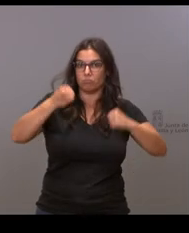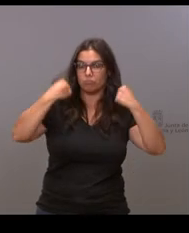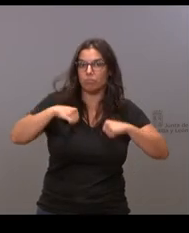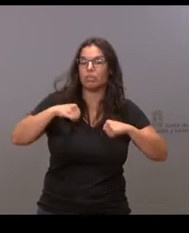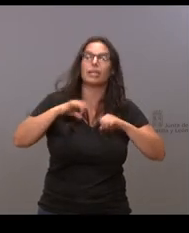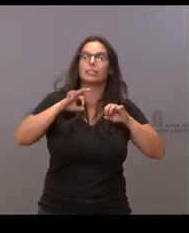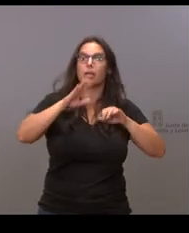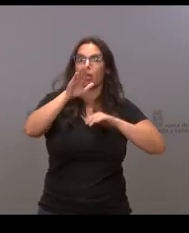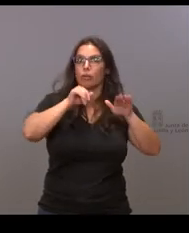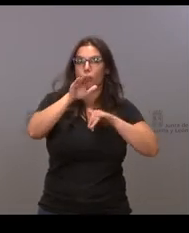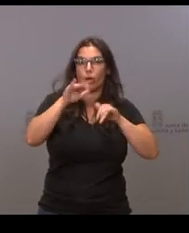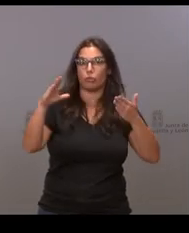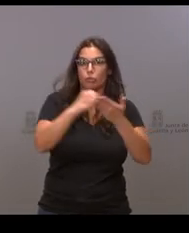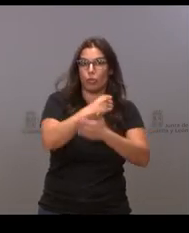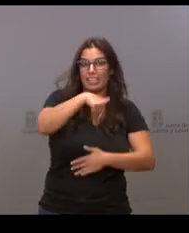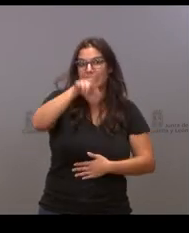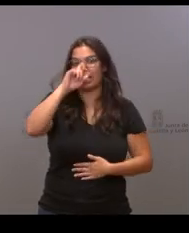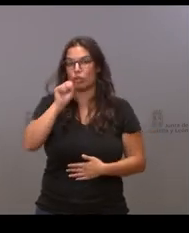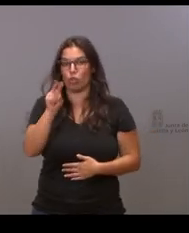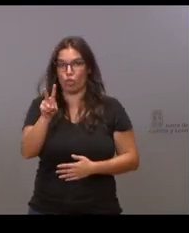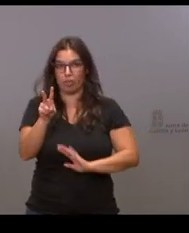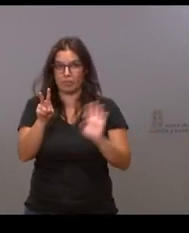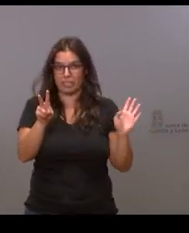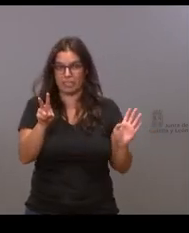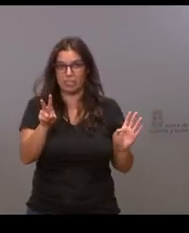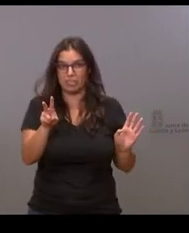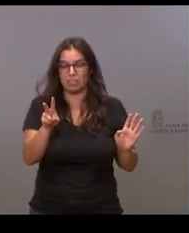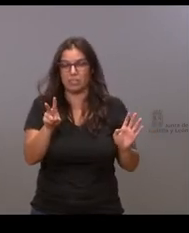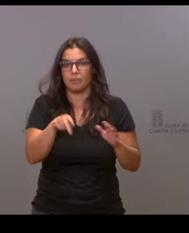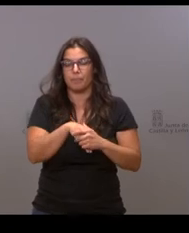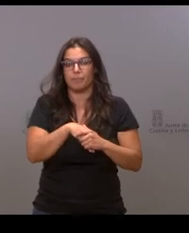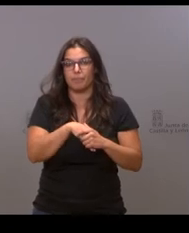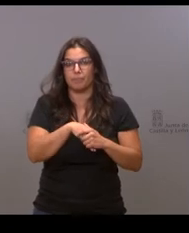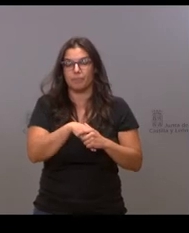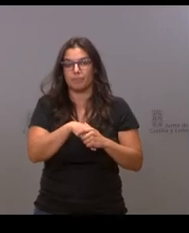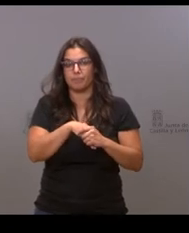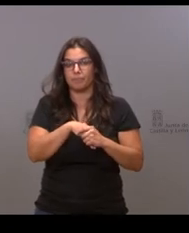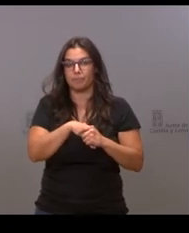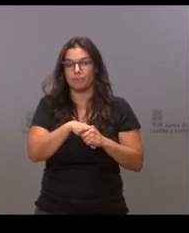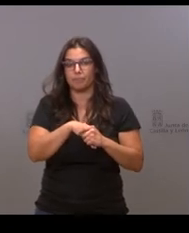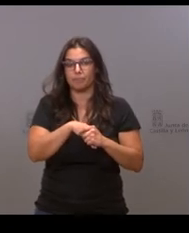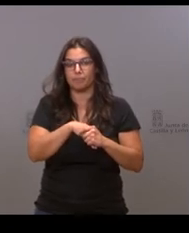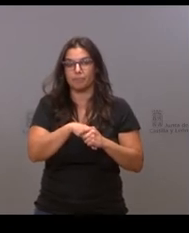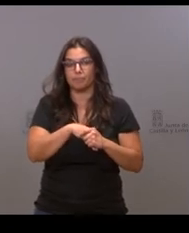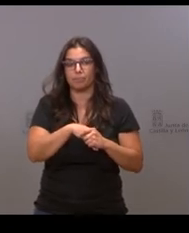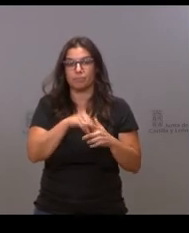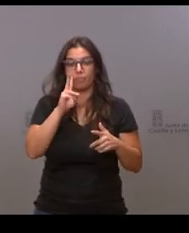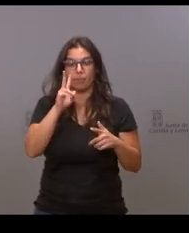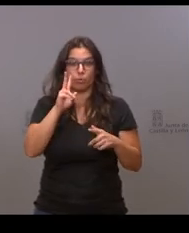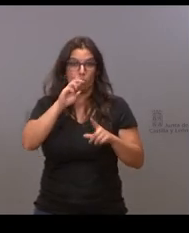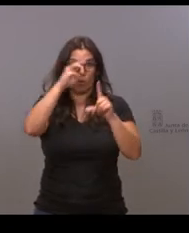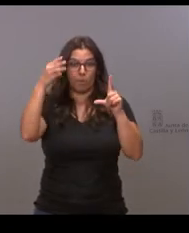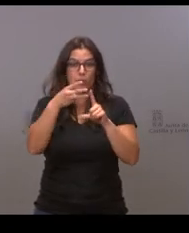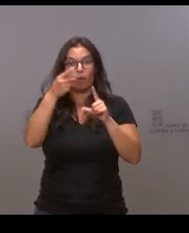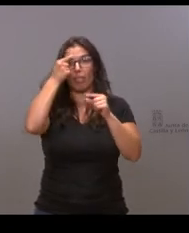pasado pero este año solo se han convocado 12 y viendo en los datos abiertos que vienen todas las